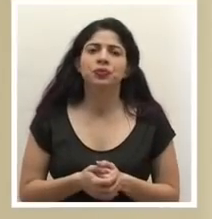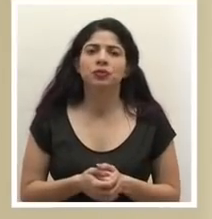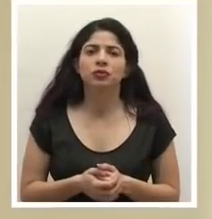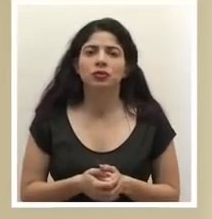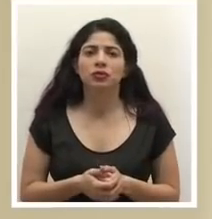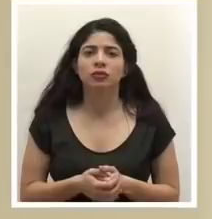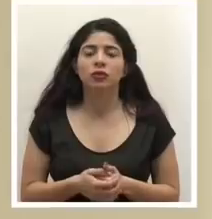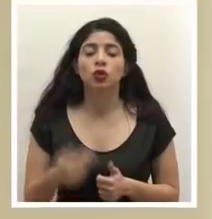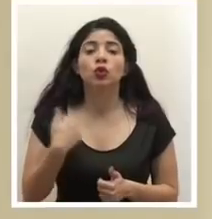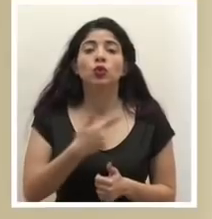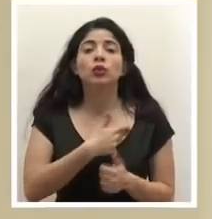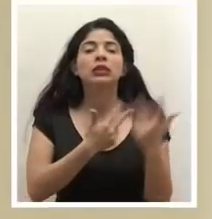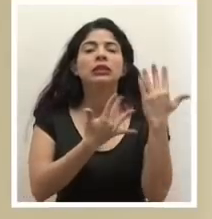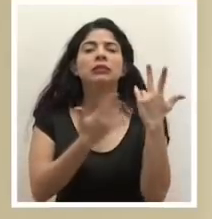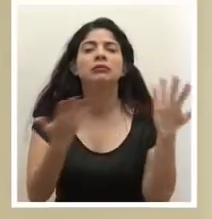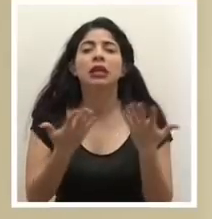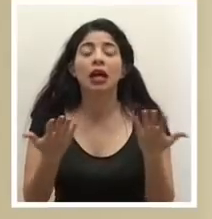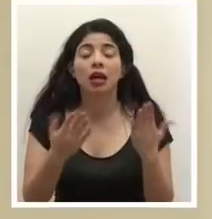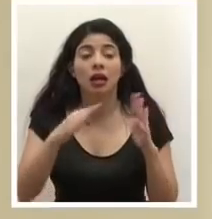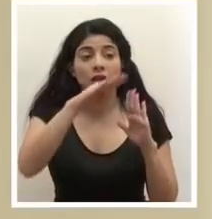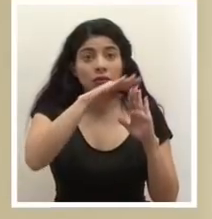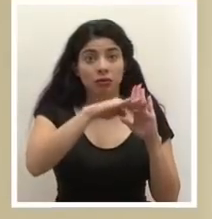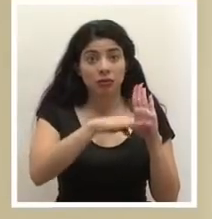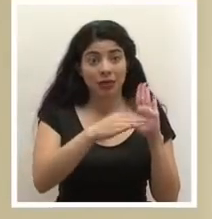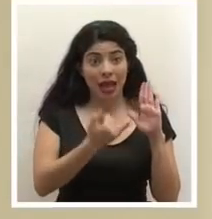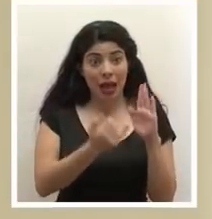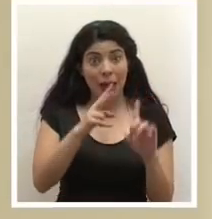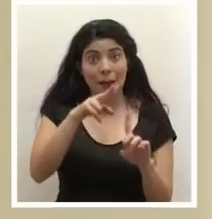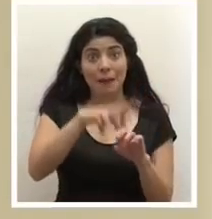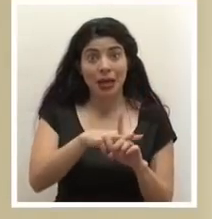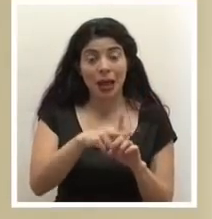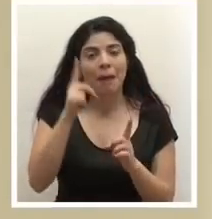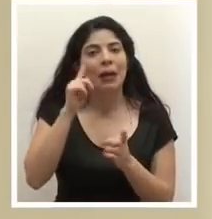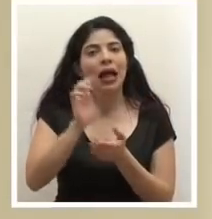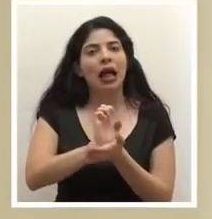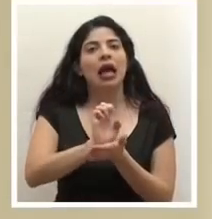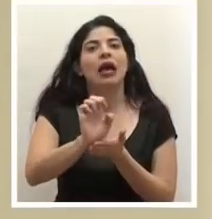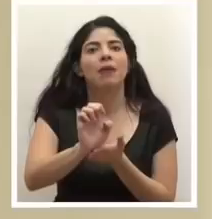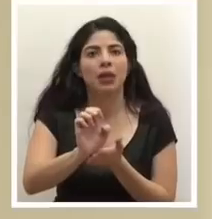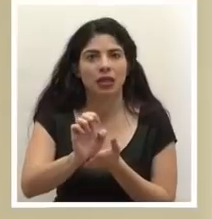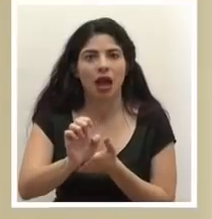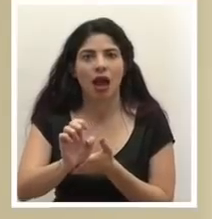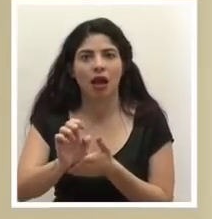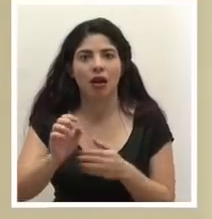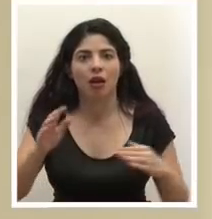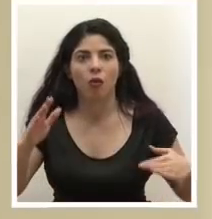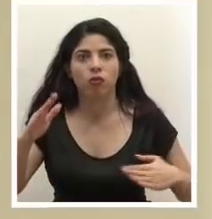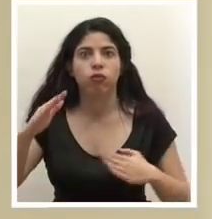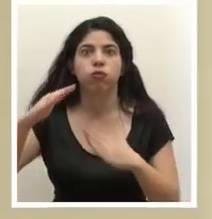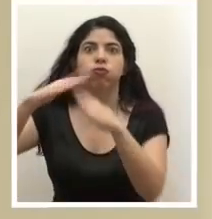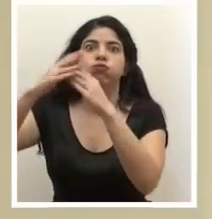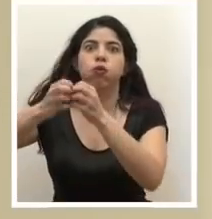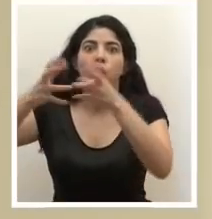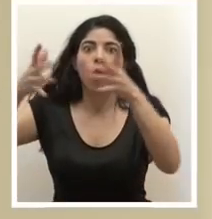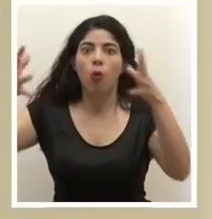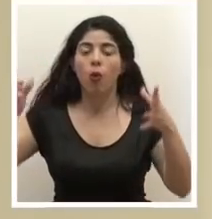Y nuestra expectativa es que con las medidas que estamos tomando no vayamos a entrar en esa ruta exponencial, de la cual